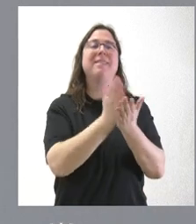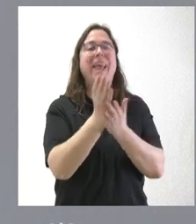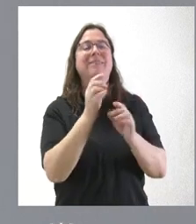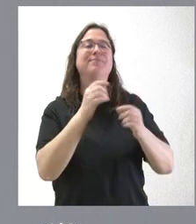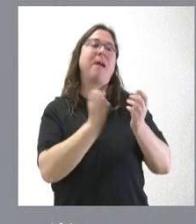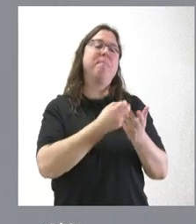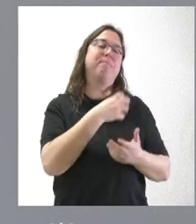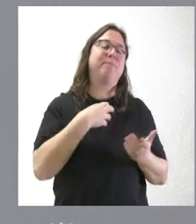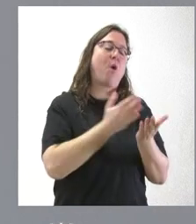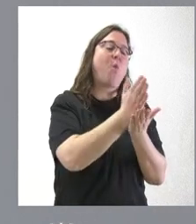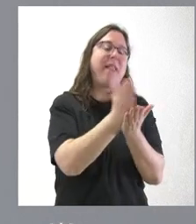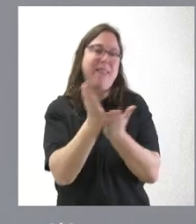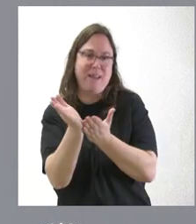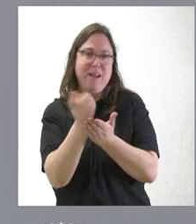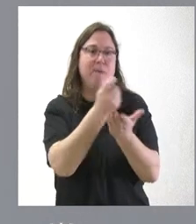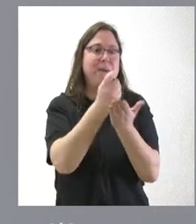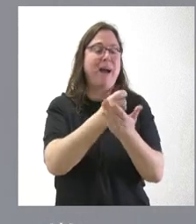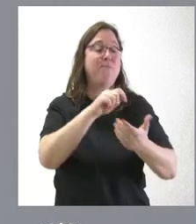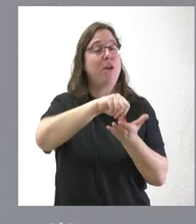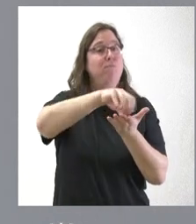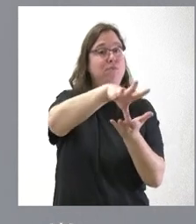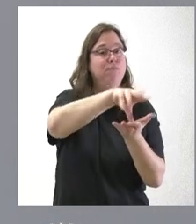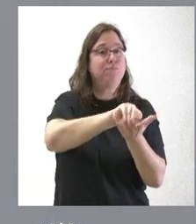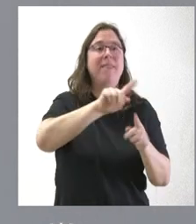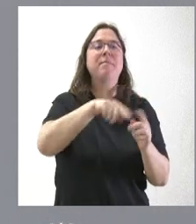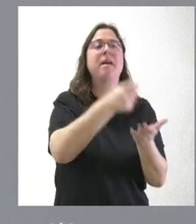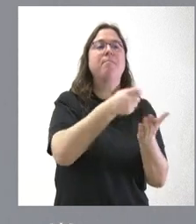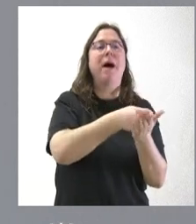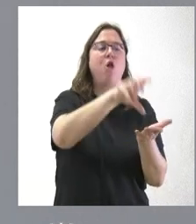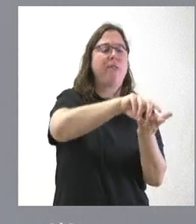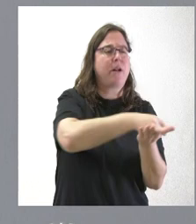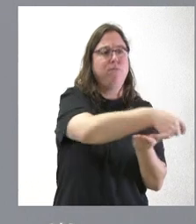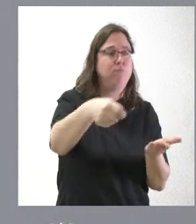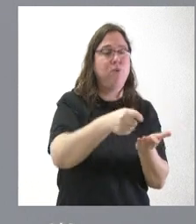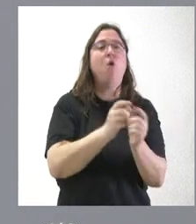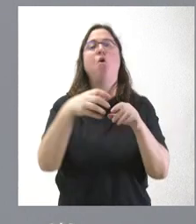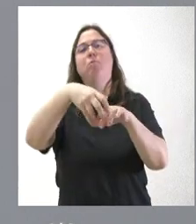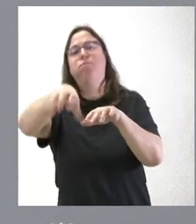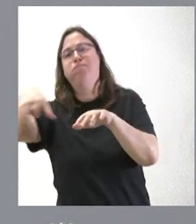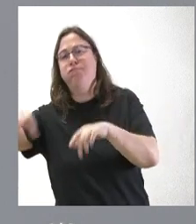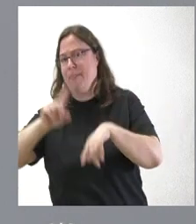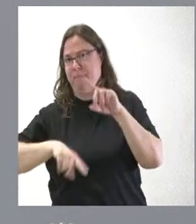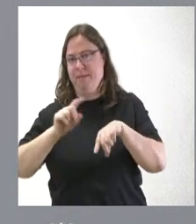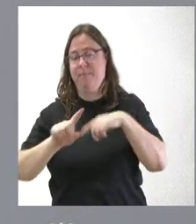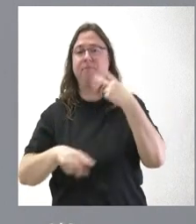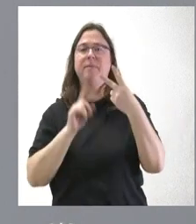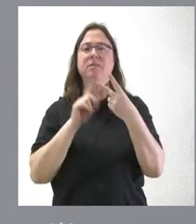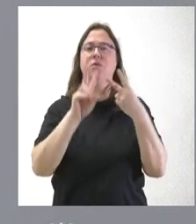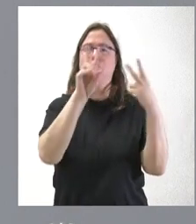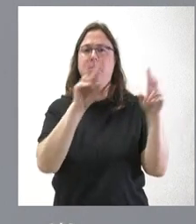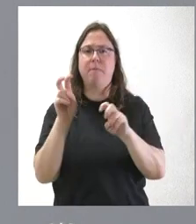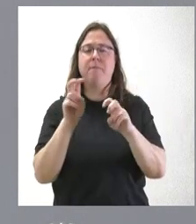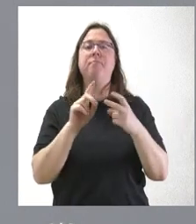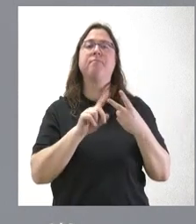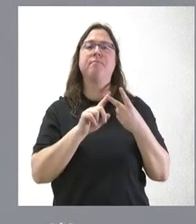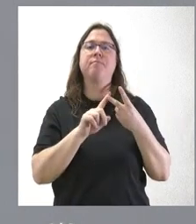que pueden ser administradas de forma descentralizada en función de cada una de las áreas de competencias que se pueden ir asignando. El segundo aspecto que usted me plantea es uno